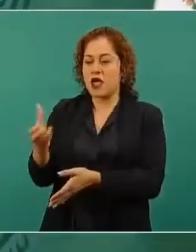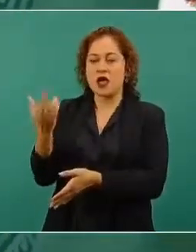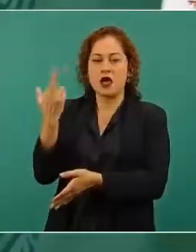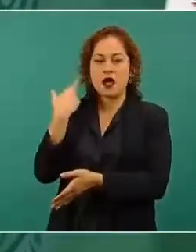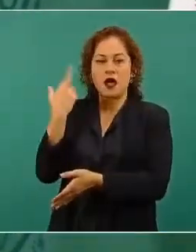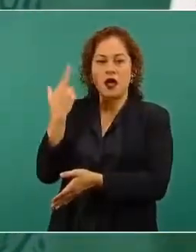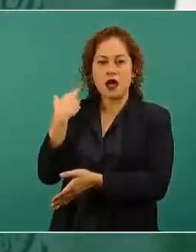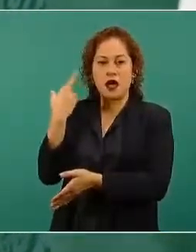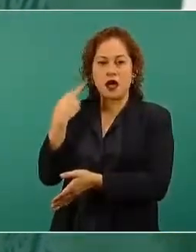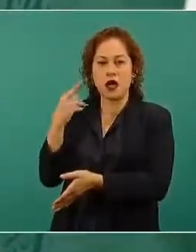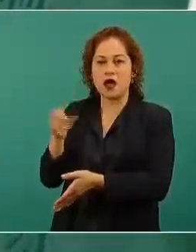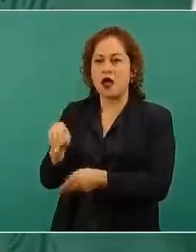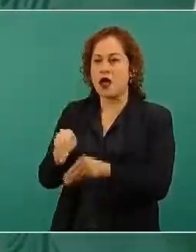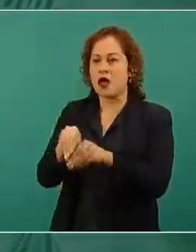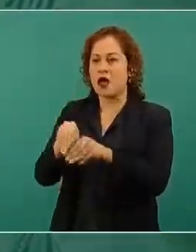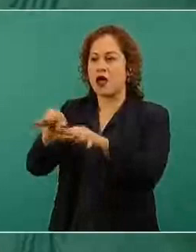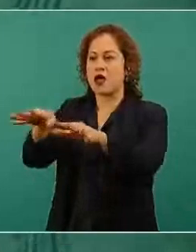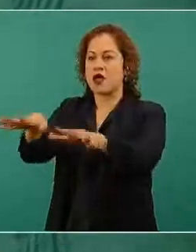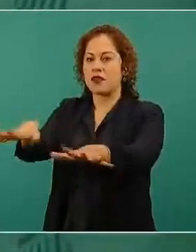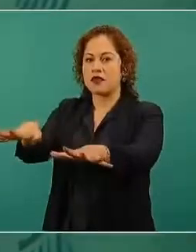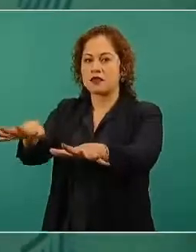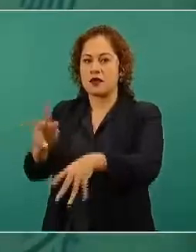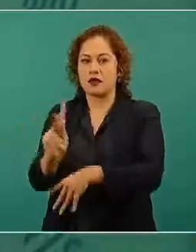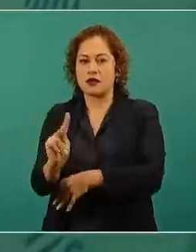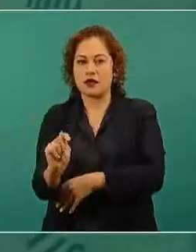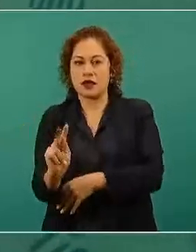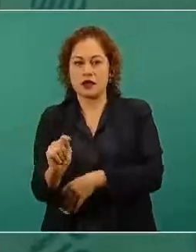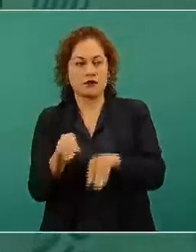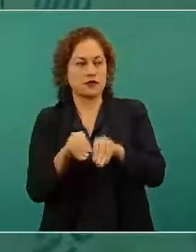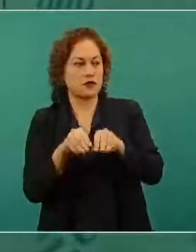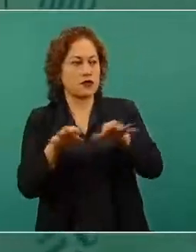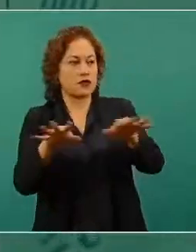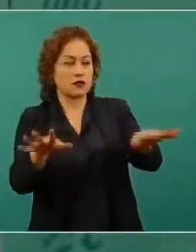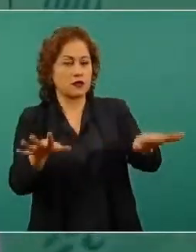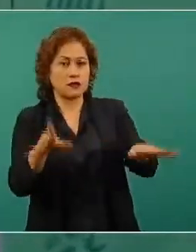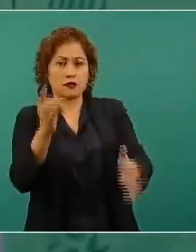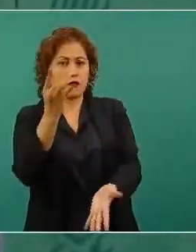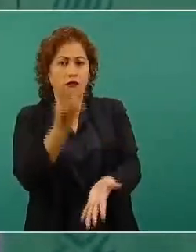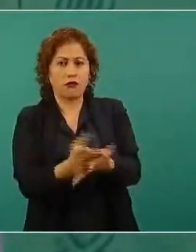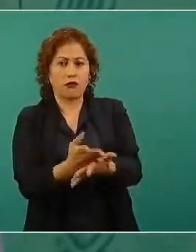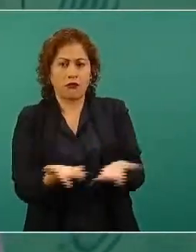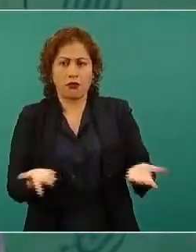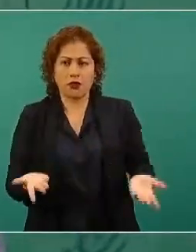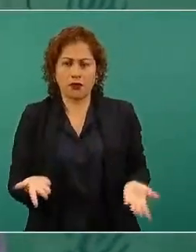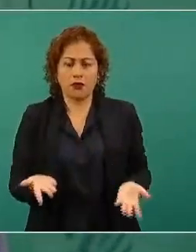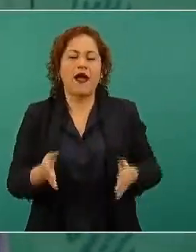que proliferaban bueno todavía la televisión